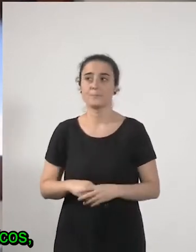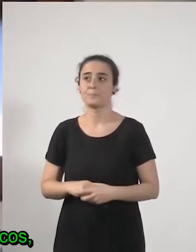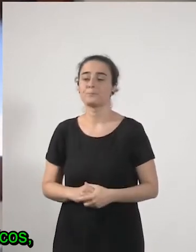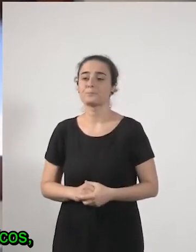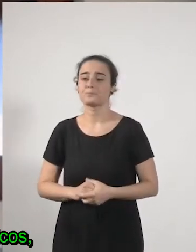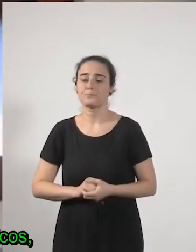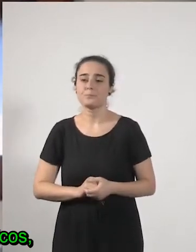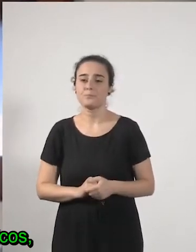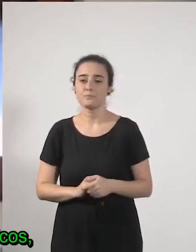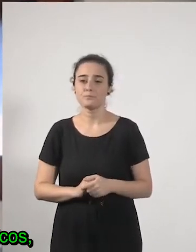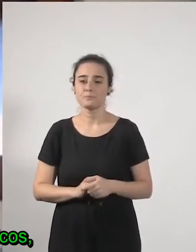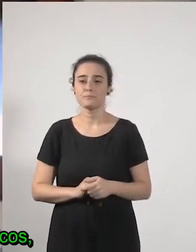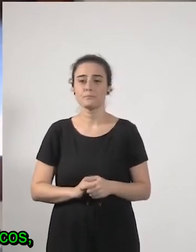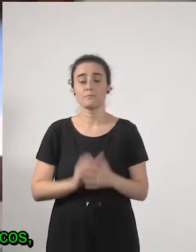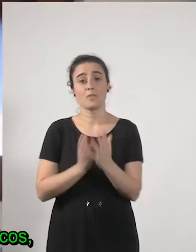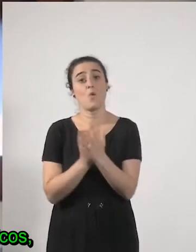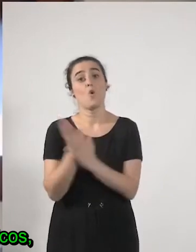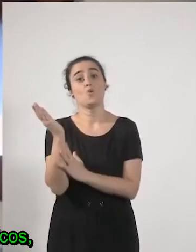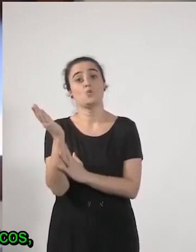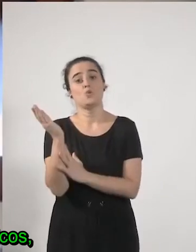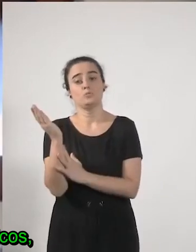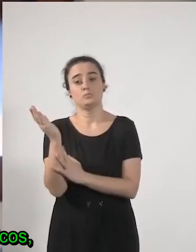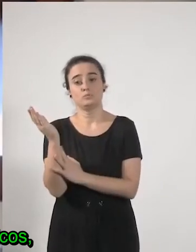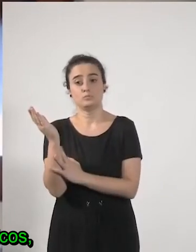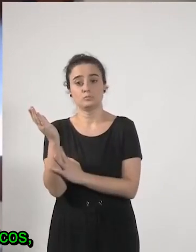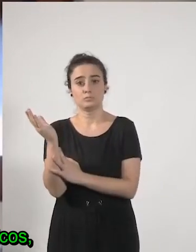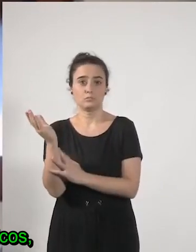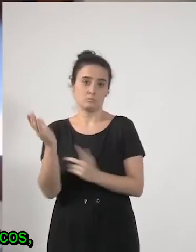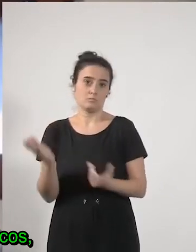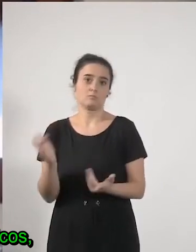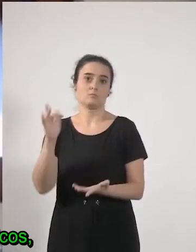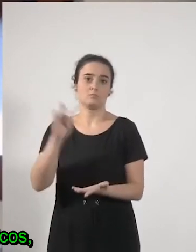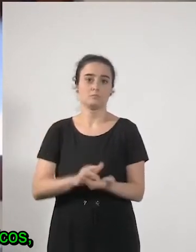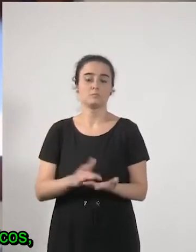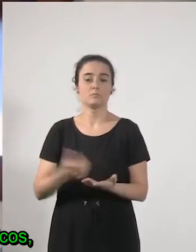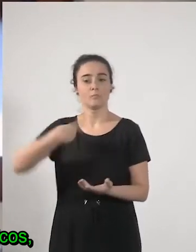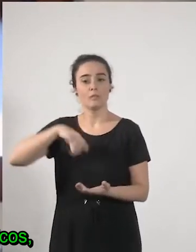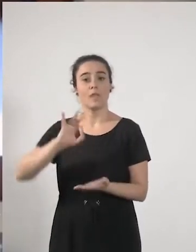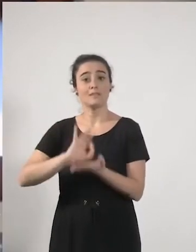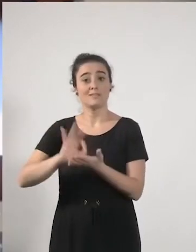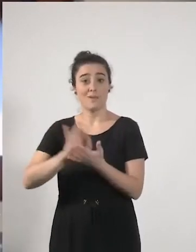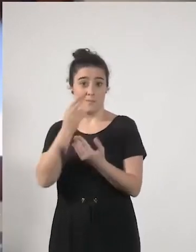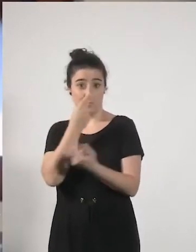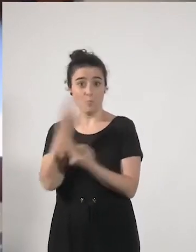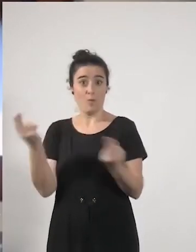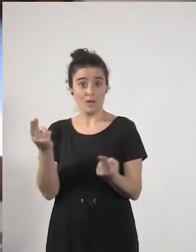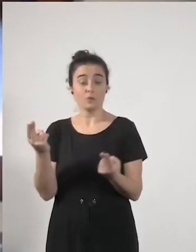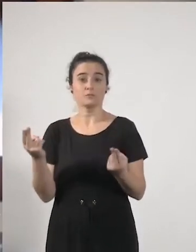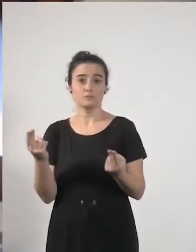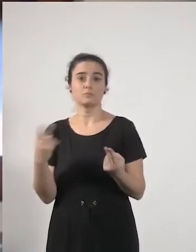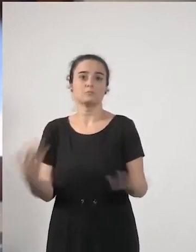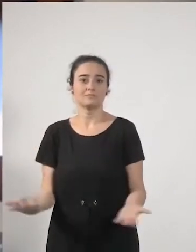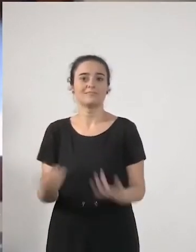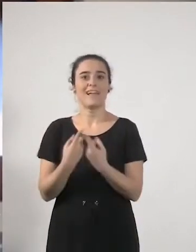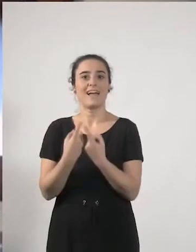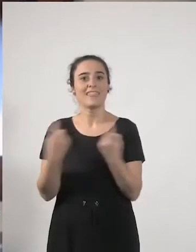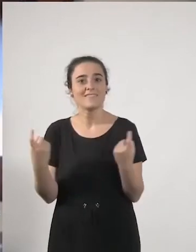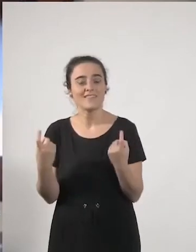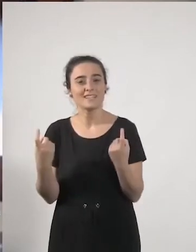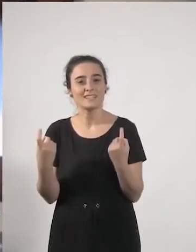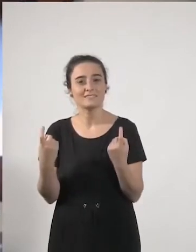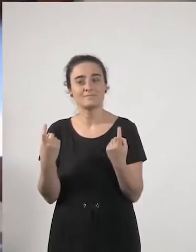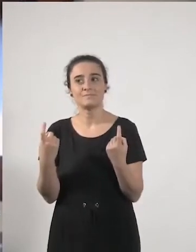y por otro lado ya que vamos a tener servicios públicos necesitamos también completar